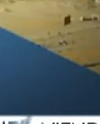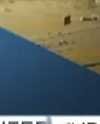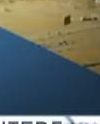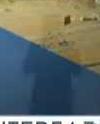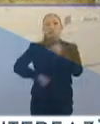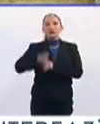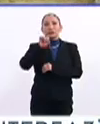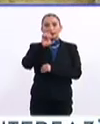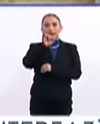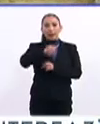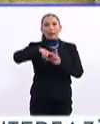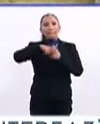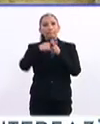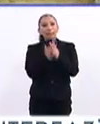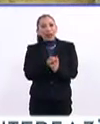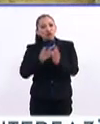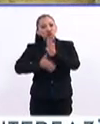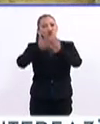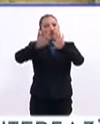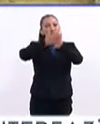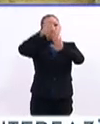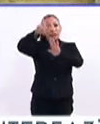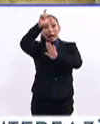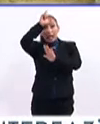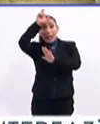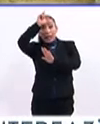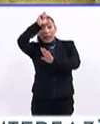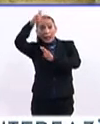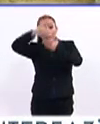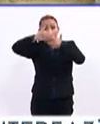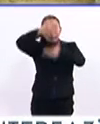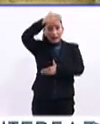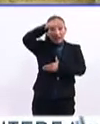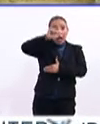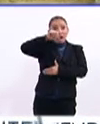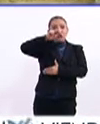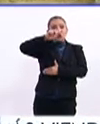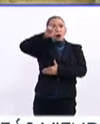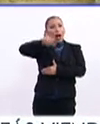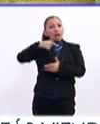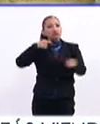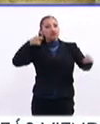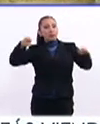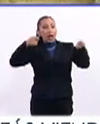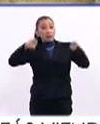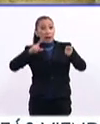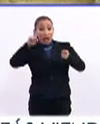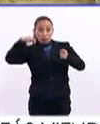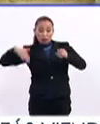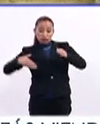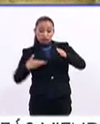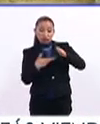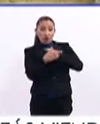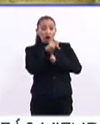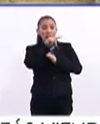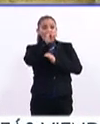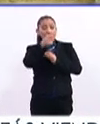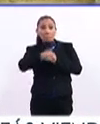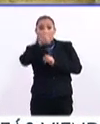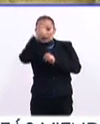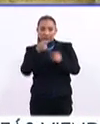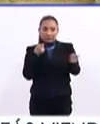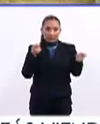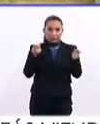En 1960 comienza a construirse en Egipto la presa de Asuán. Controlar las crecidas del río Nilo fue su